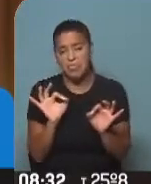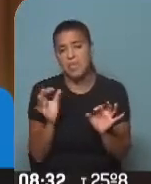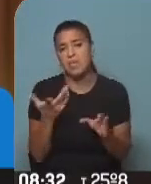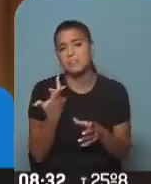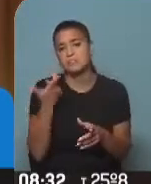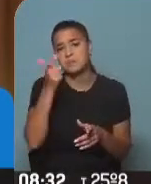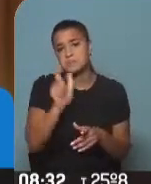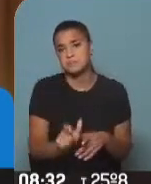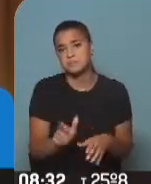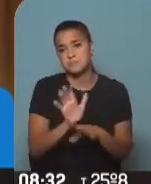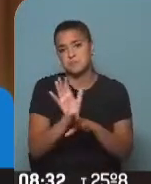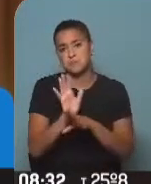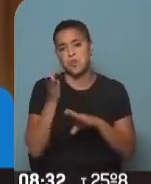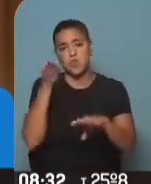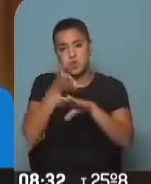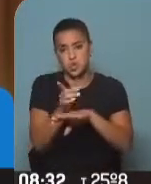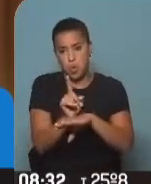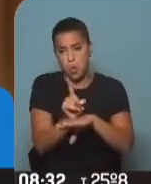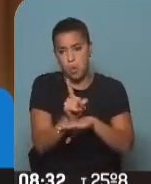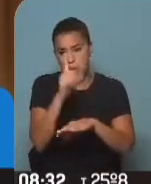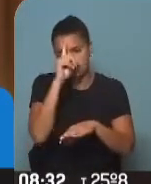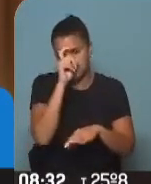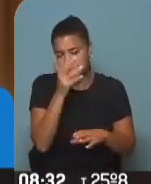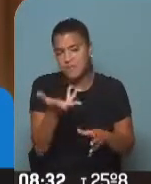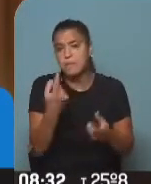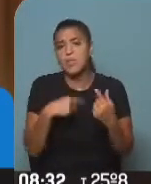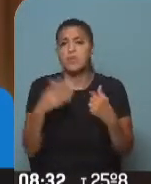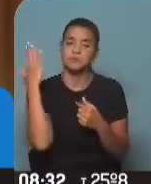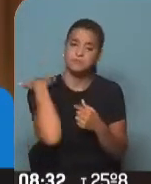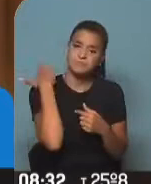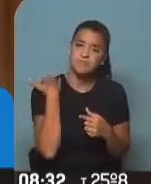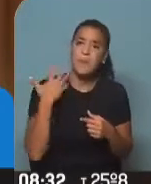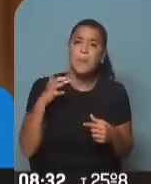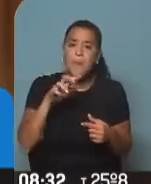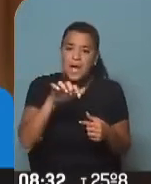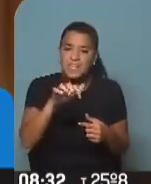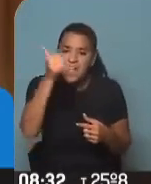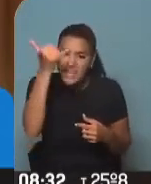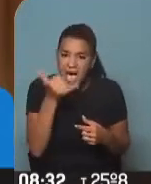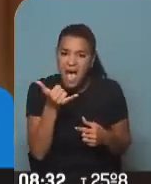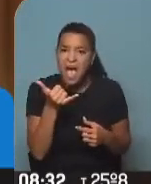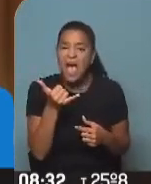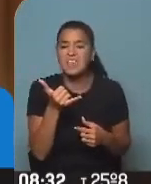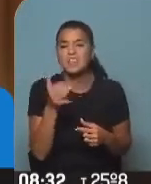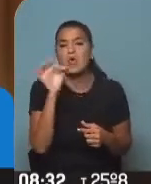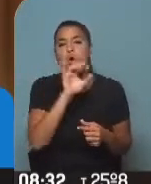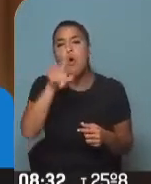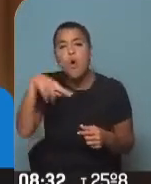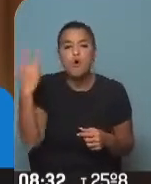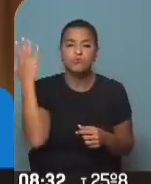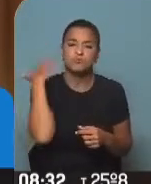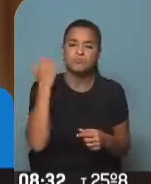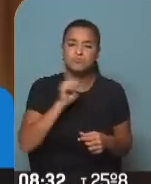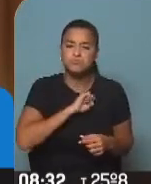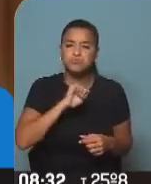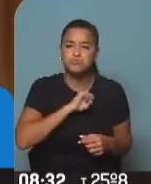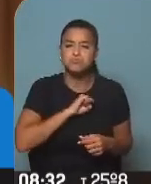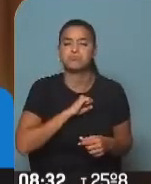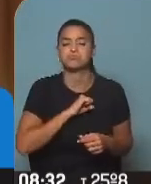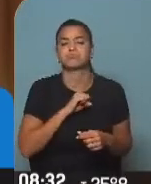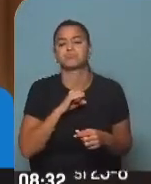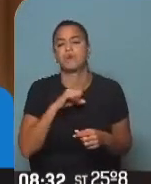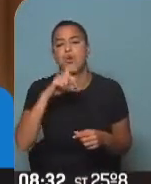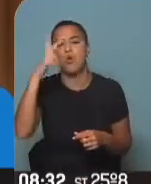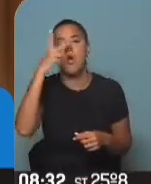no debe concurrir. pero cuando se producen neumonías bacterianas o otro tipo de neumonías generadas por hongos